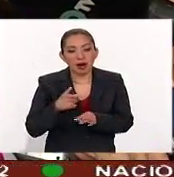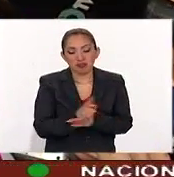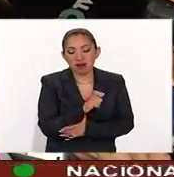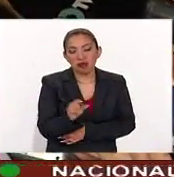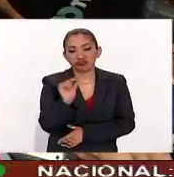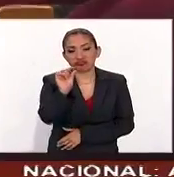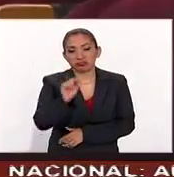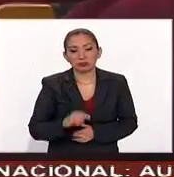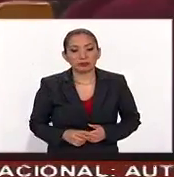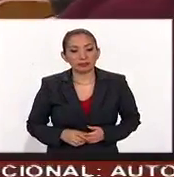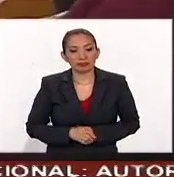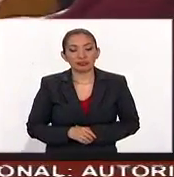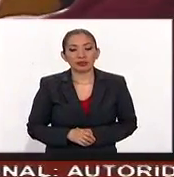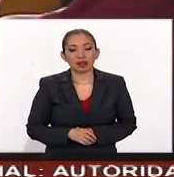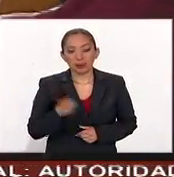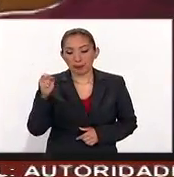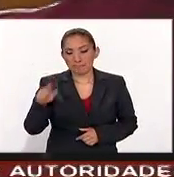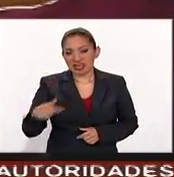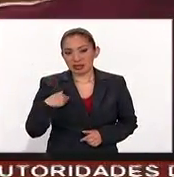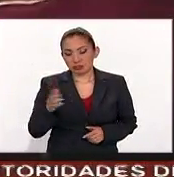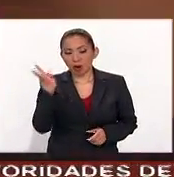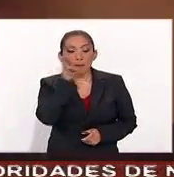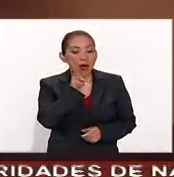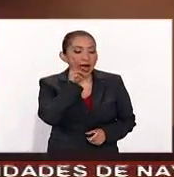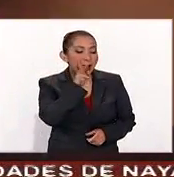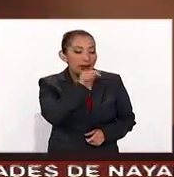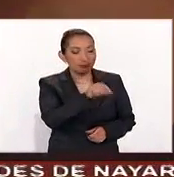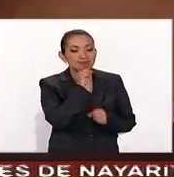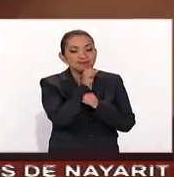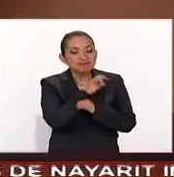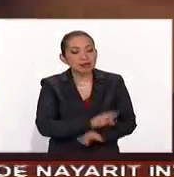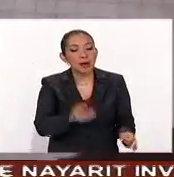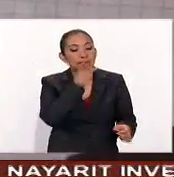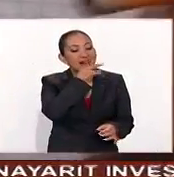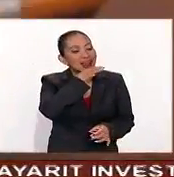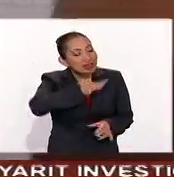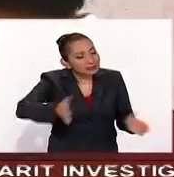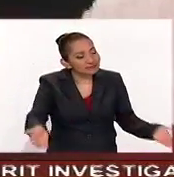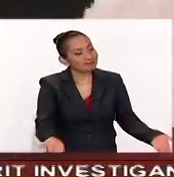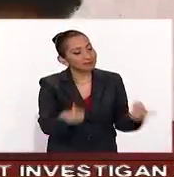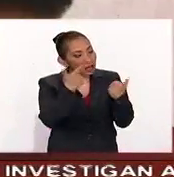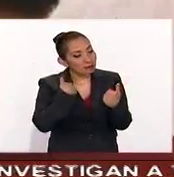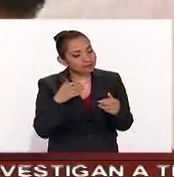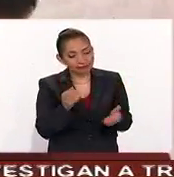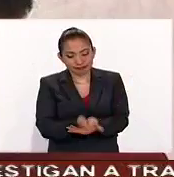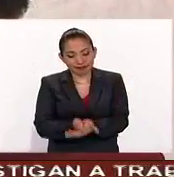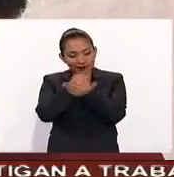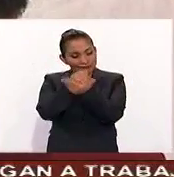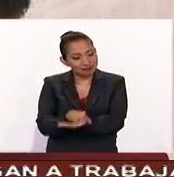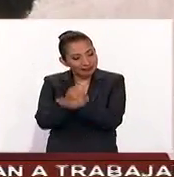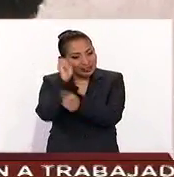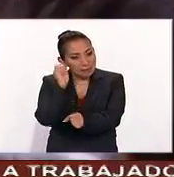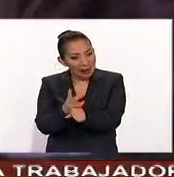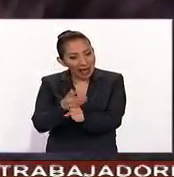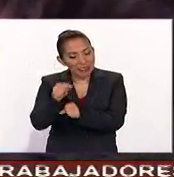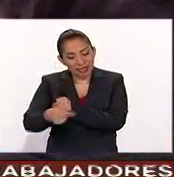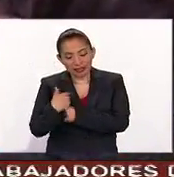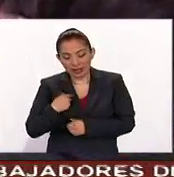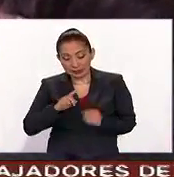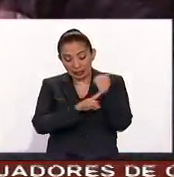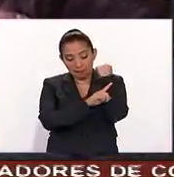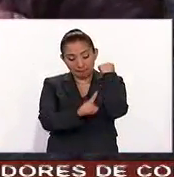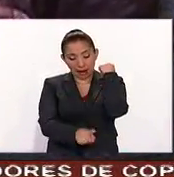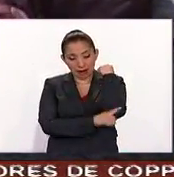menos remunerados. Como parte de estas pruebas, se promueve entre los padres de familia la estimulación temprana desde el